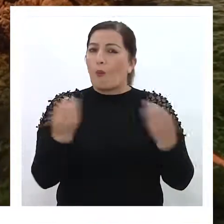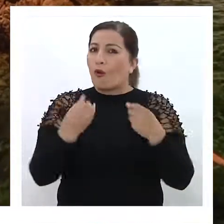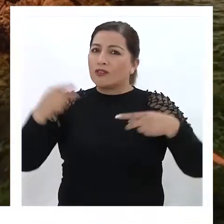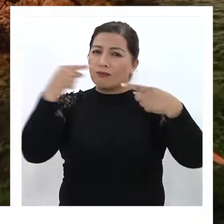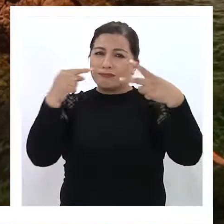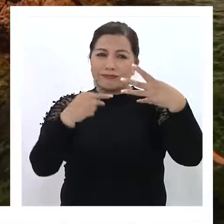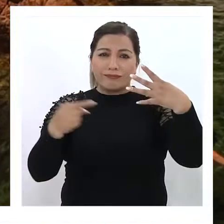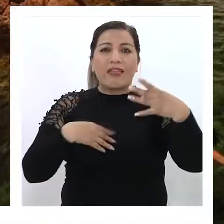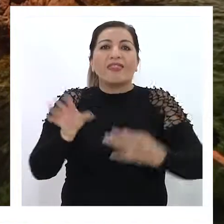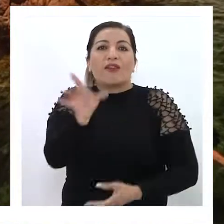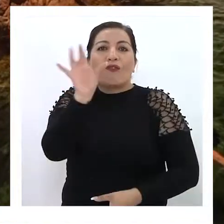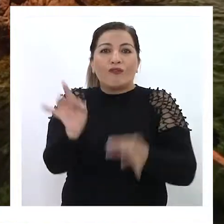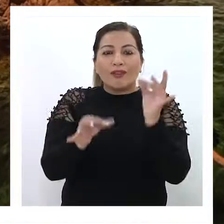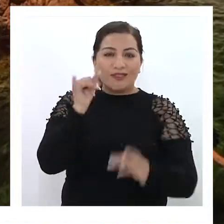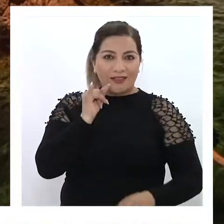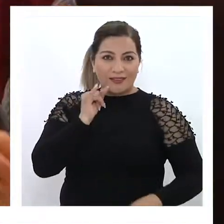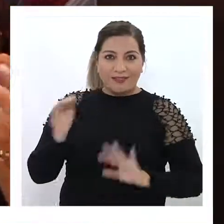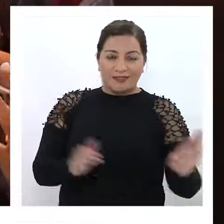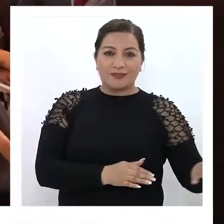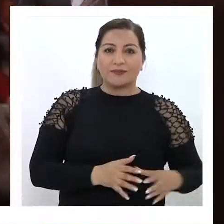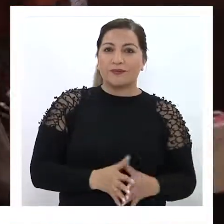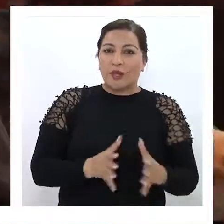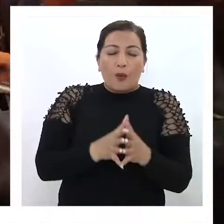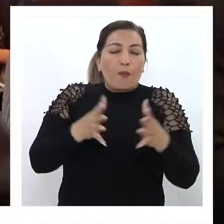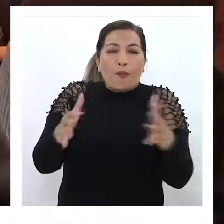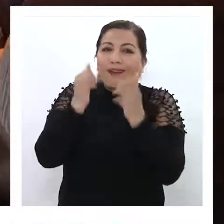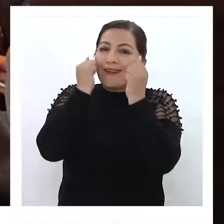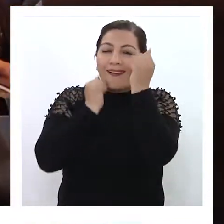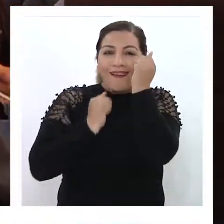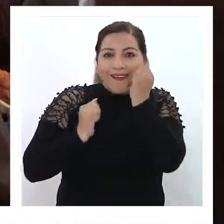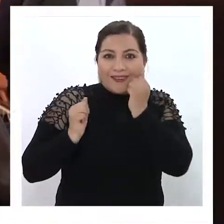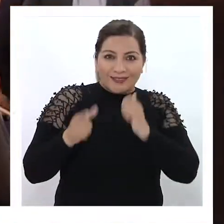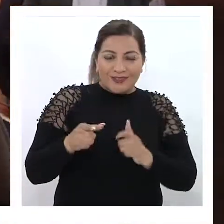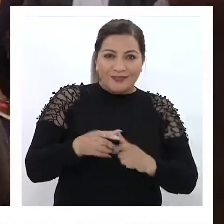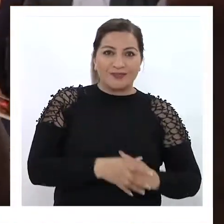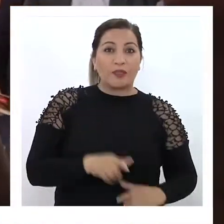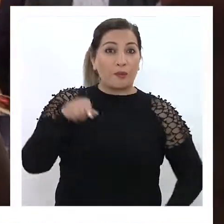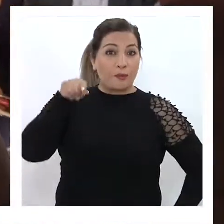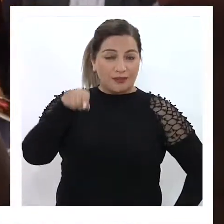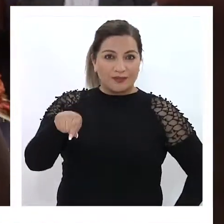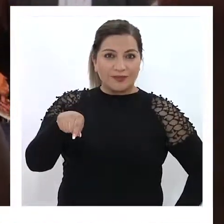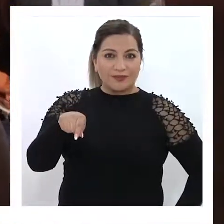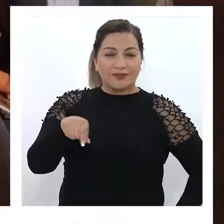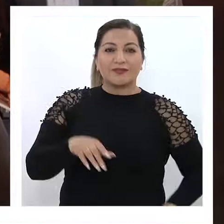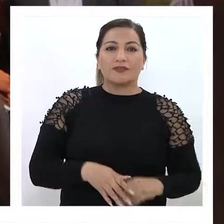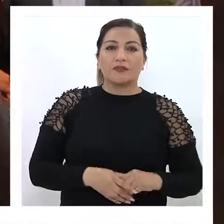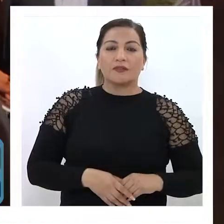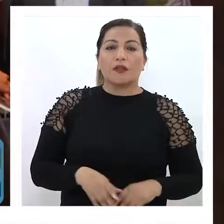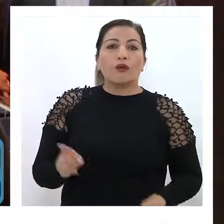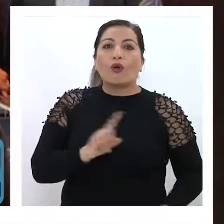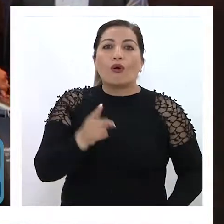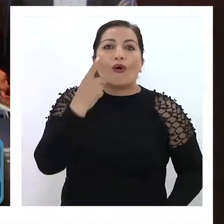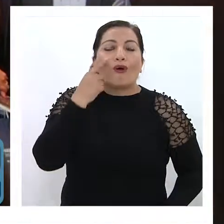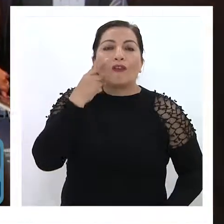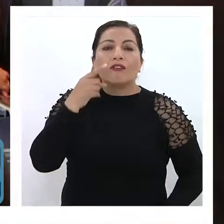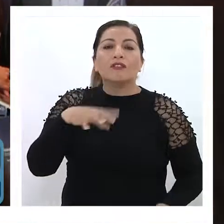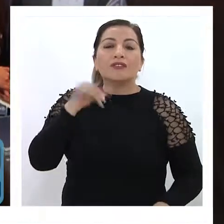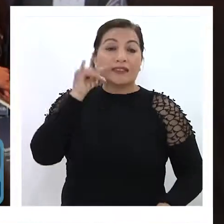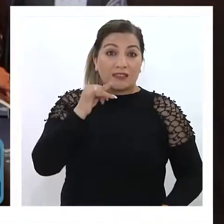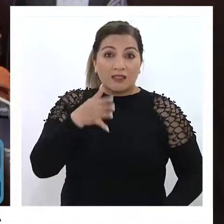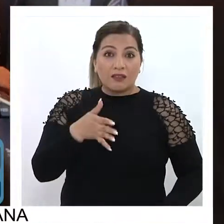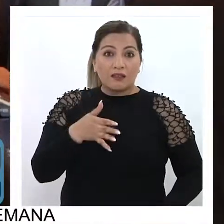sinfín de cosas que uno puede descubrir en la región. Hay un tremendo cariño atrás y por eso quienes conocemos la región